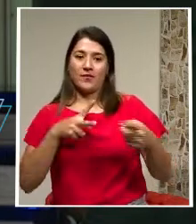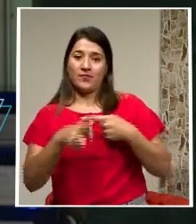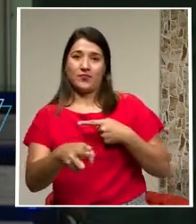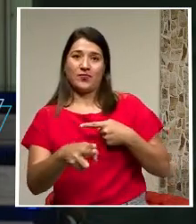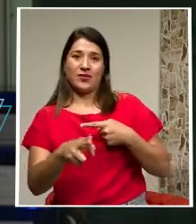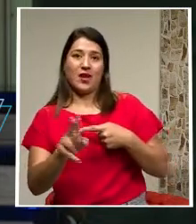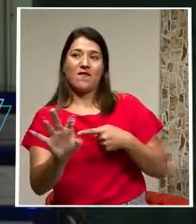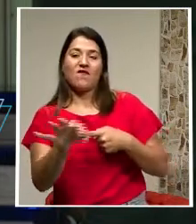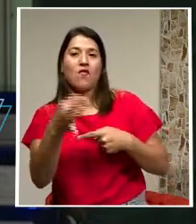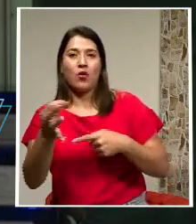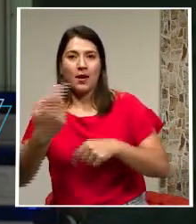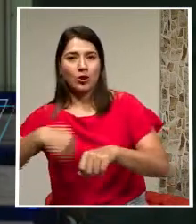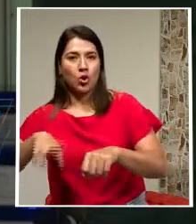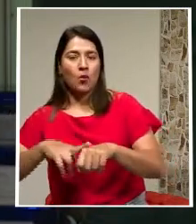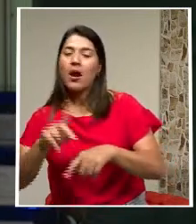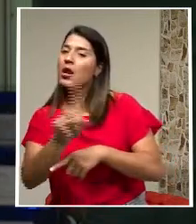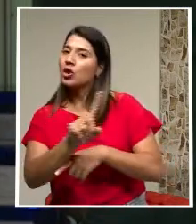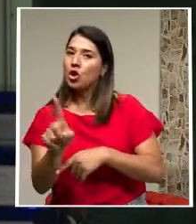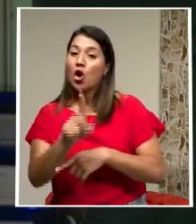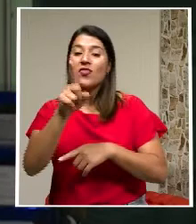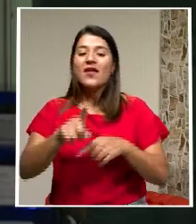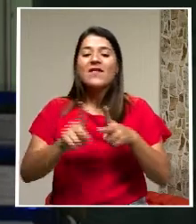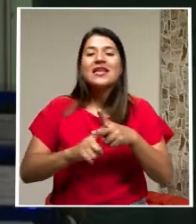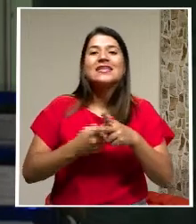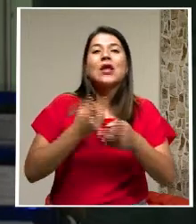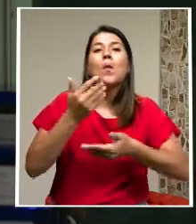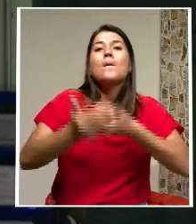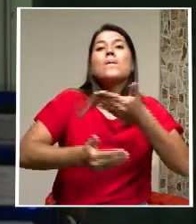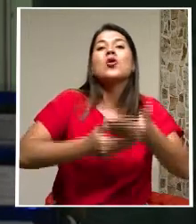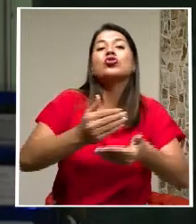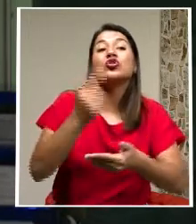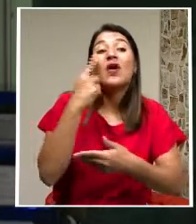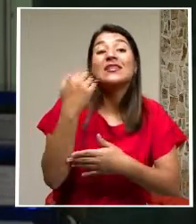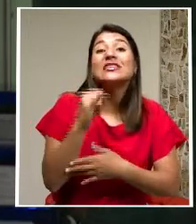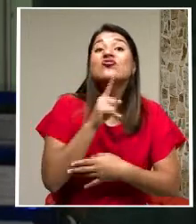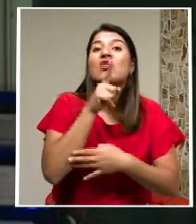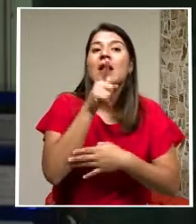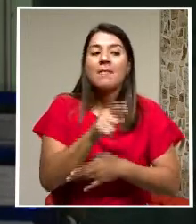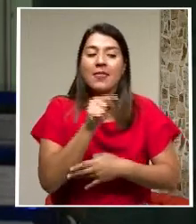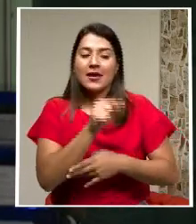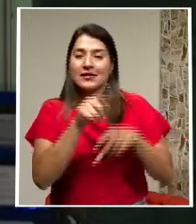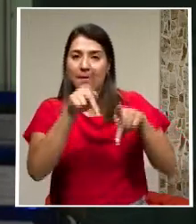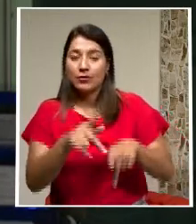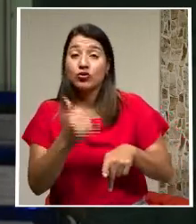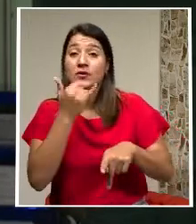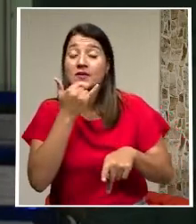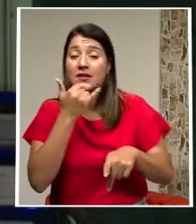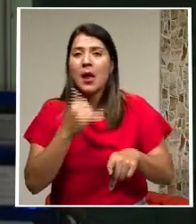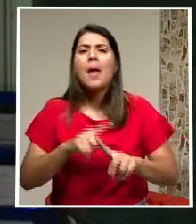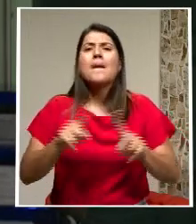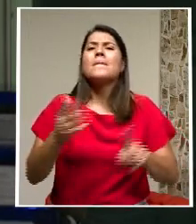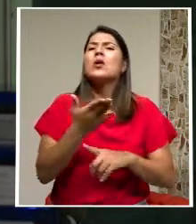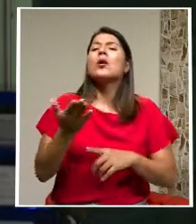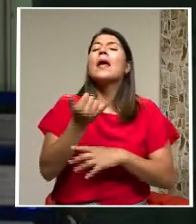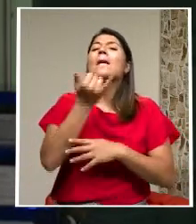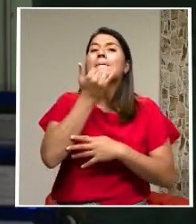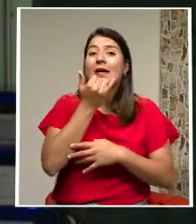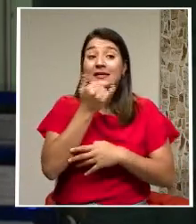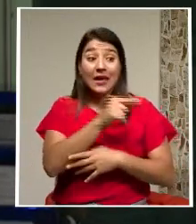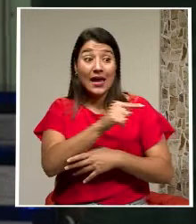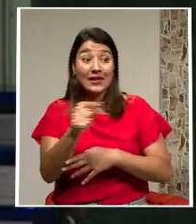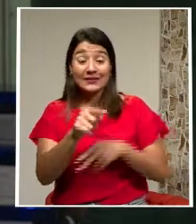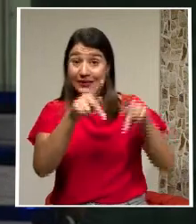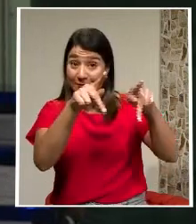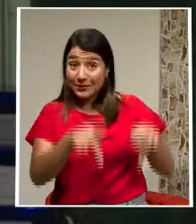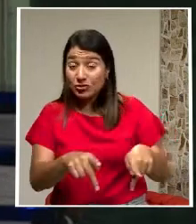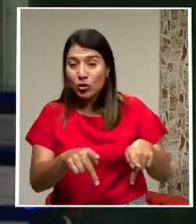también tengo que iniciar un procedimiento para determinar si esa falta se da ¿qué sucede? que los que están dentro de estos cargos no significa